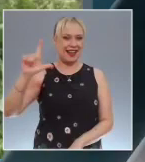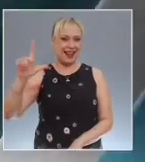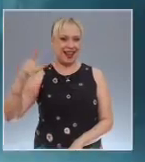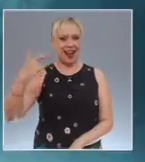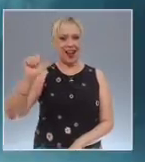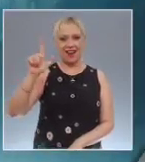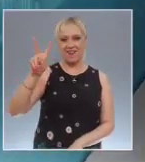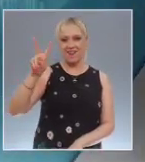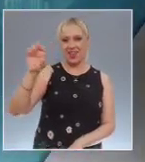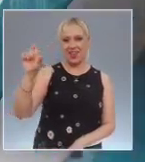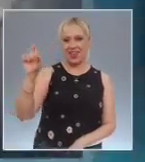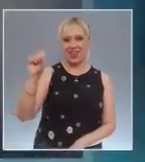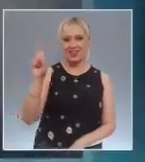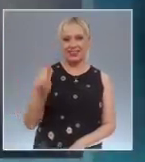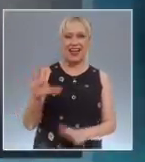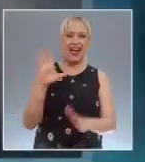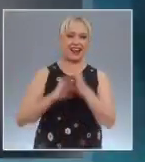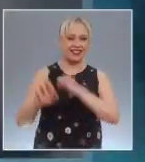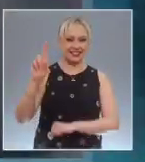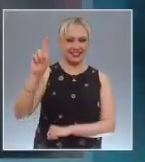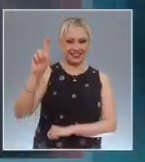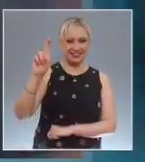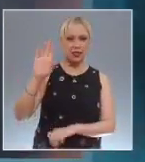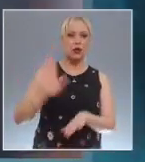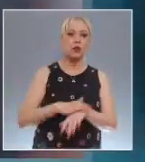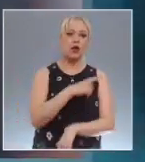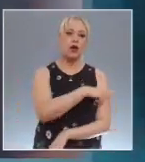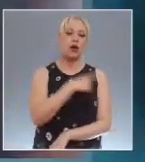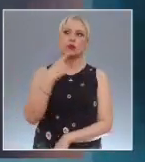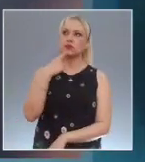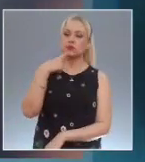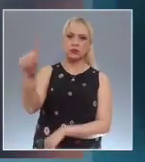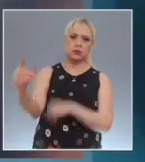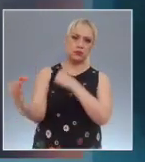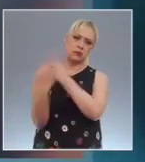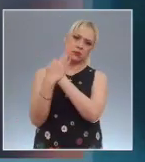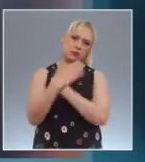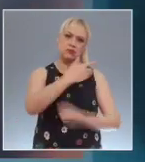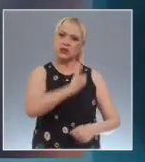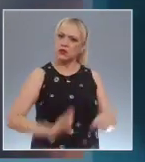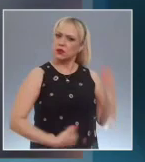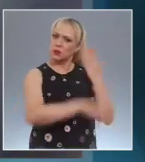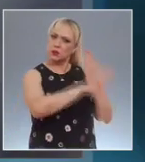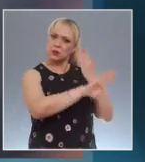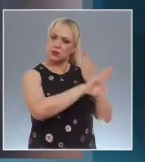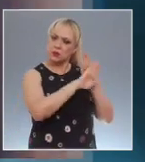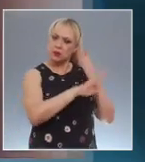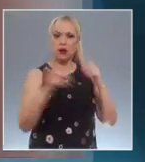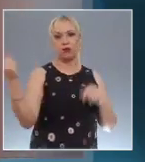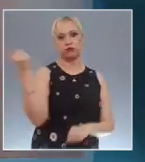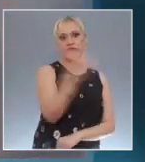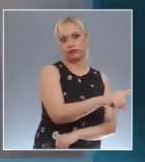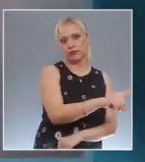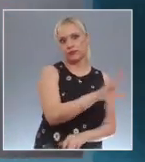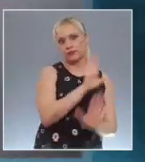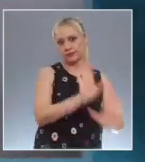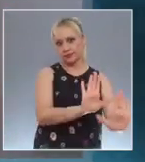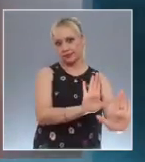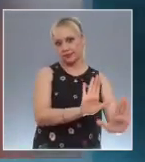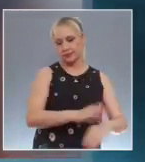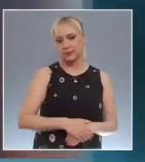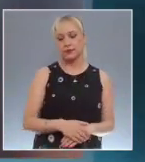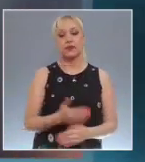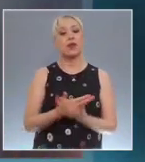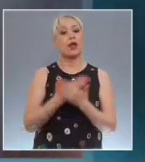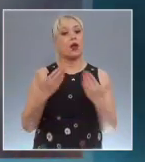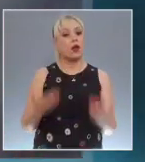afectada. El Juzgado Cuarto de Distrito concedió un amparo a Uriel N., fiscal de Morelos, contra cualquier orden